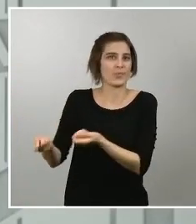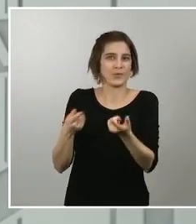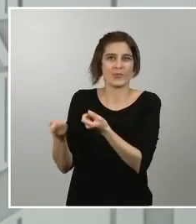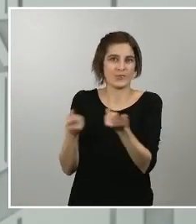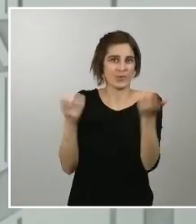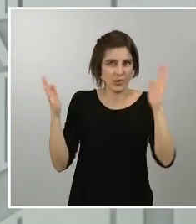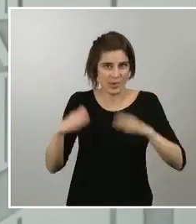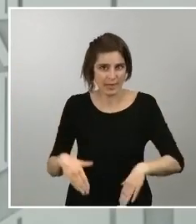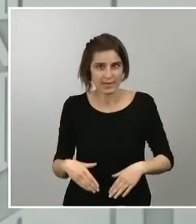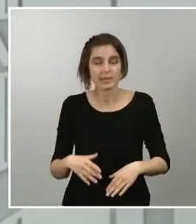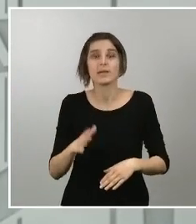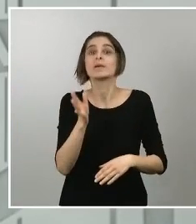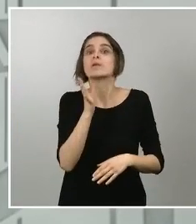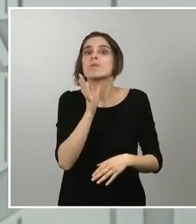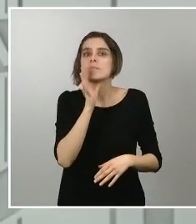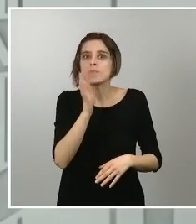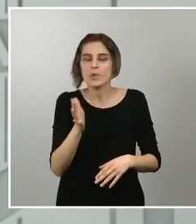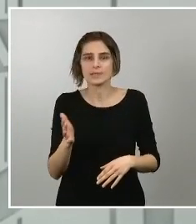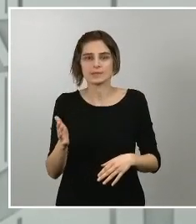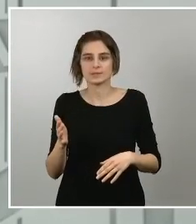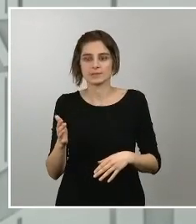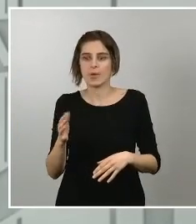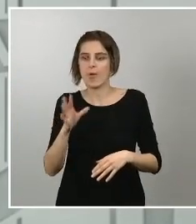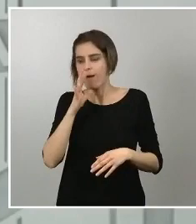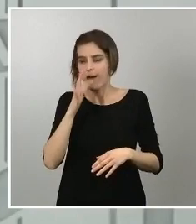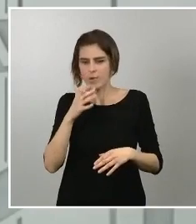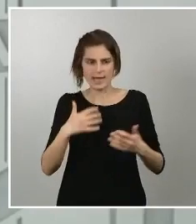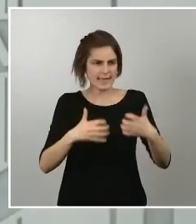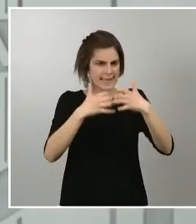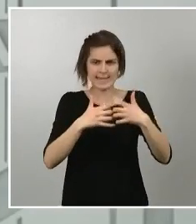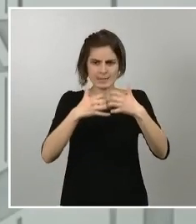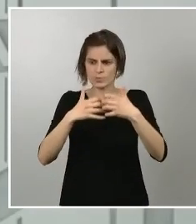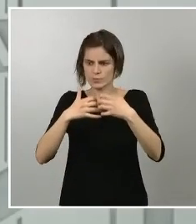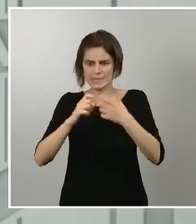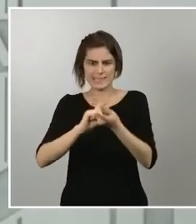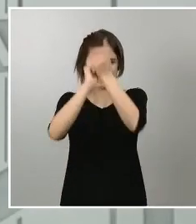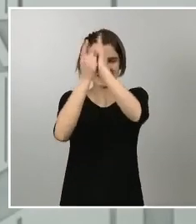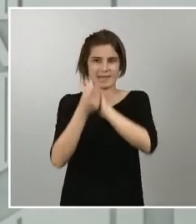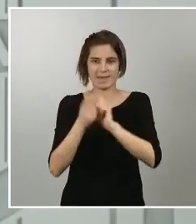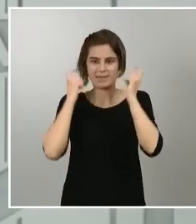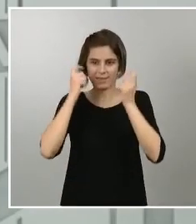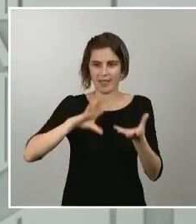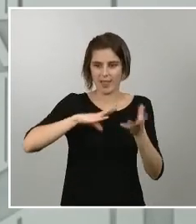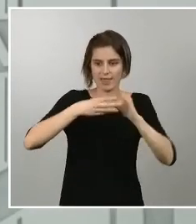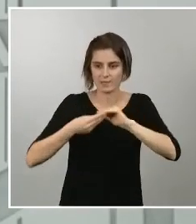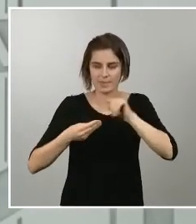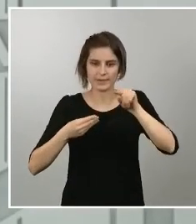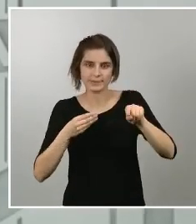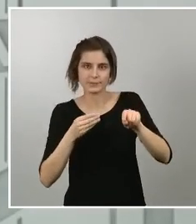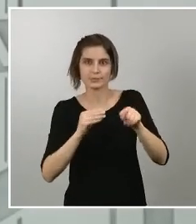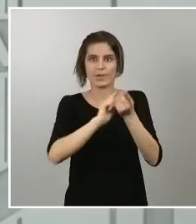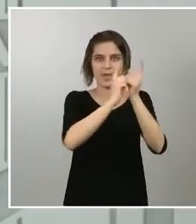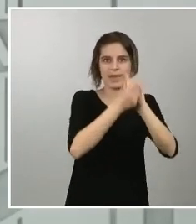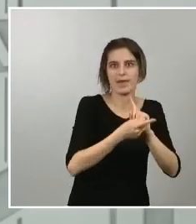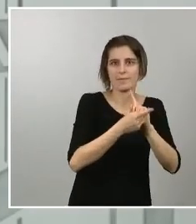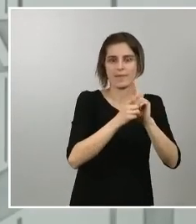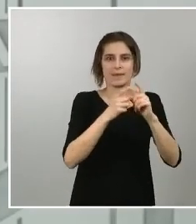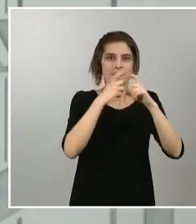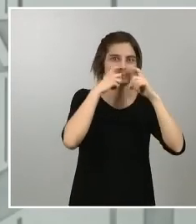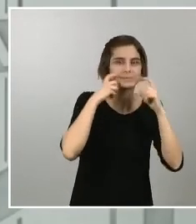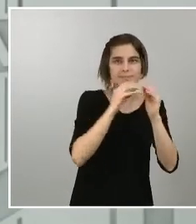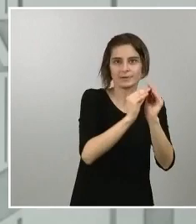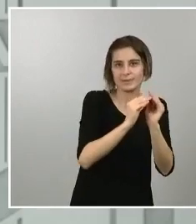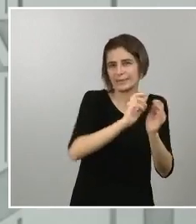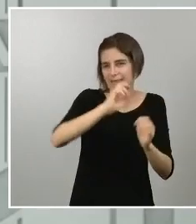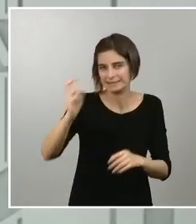actividad industrial conjuntamente con el Ministerio de Industria e insisto espero que en los próximos días podamos ya asistir a una